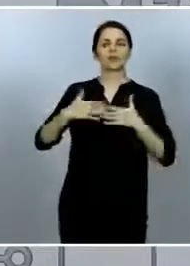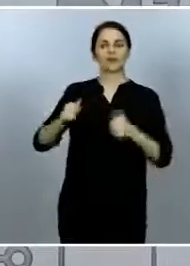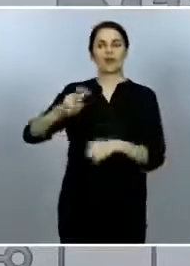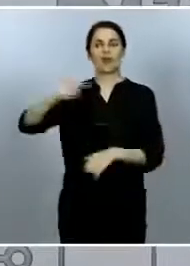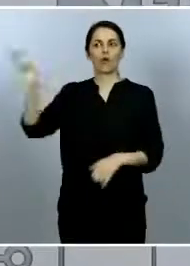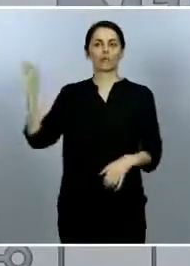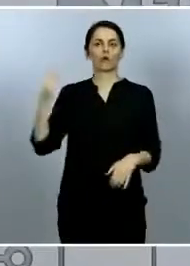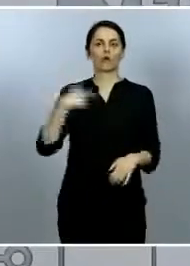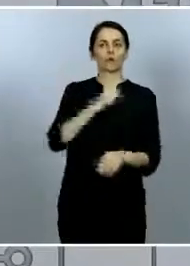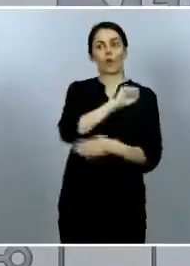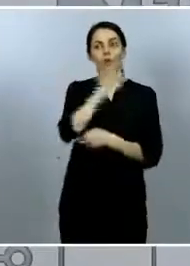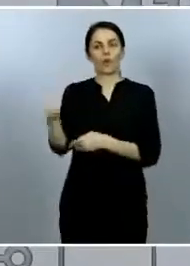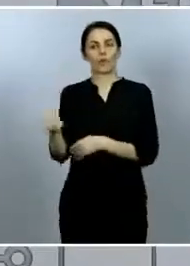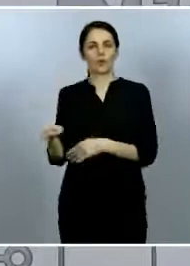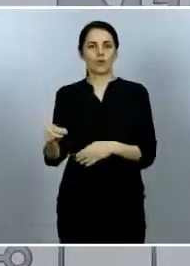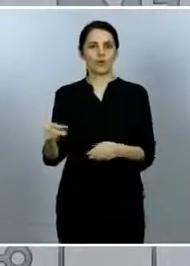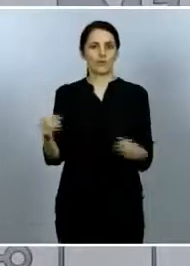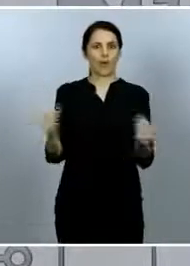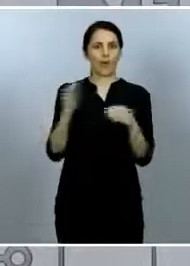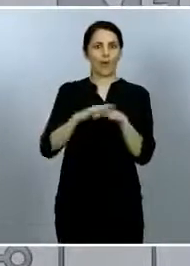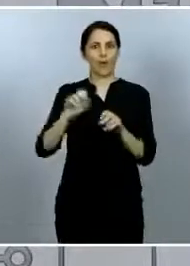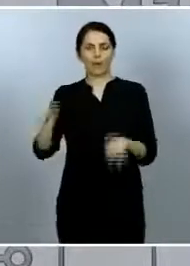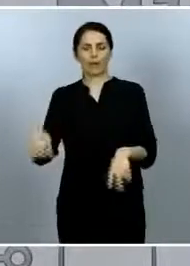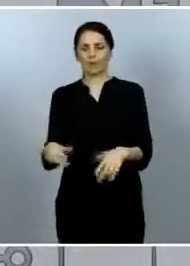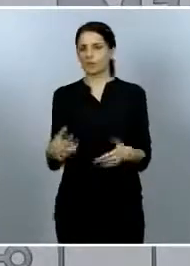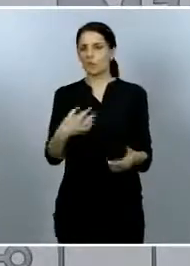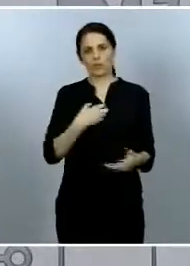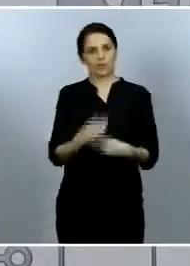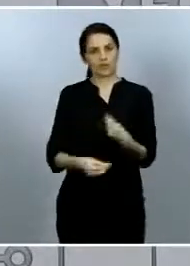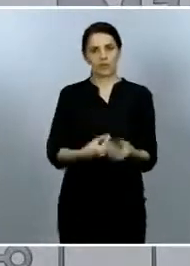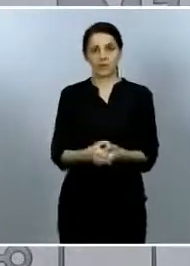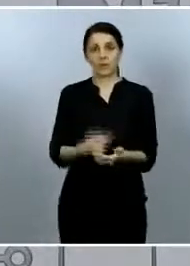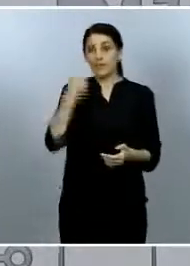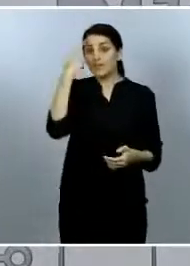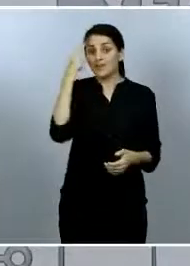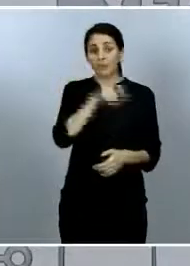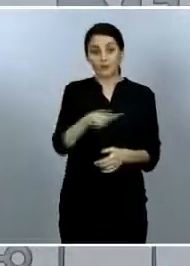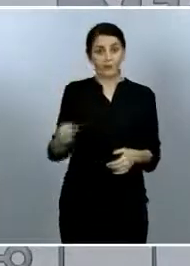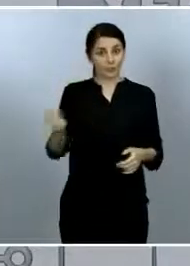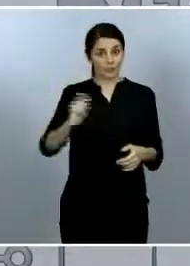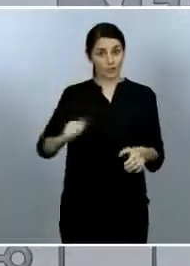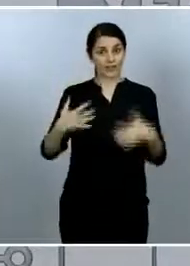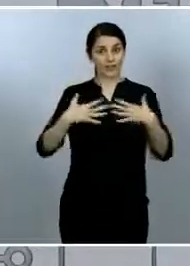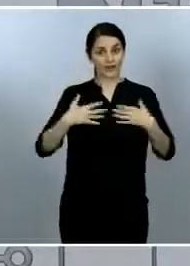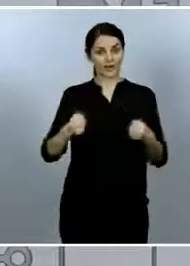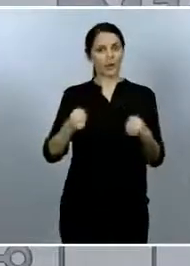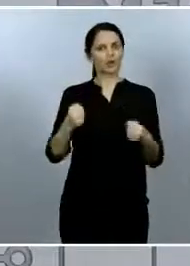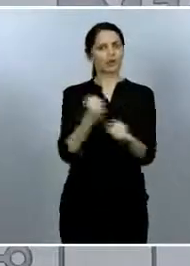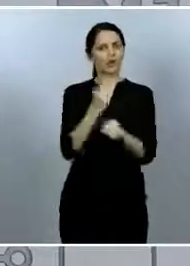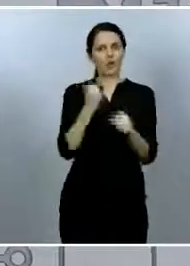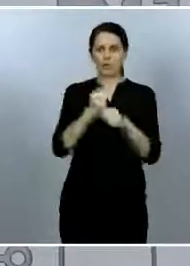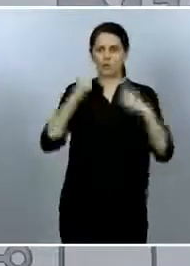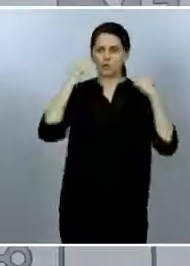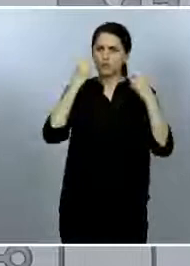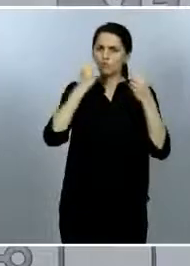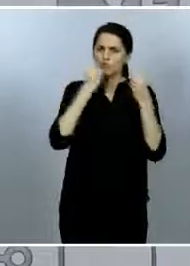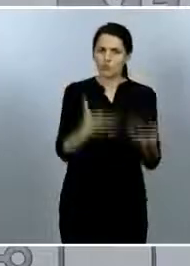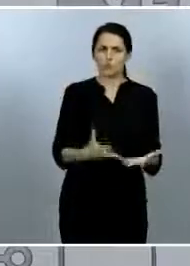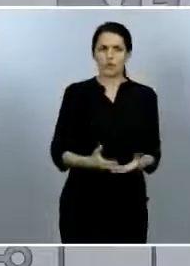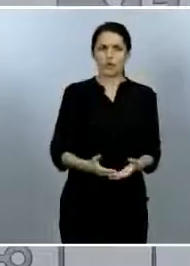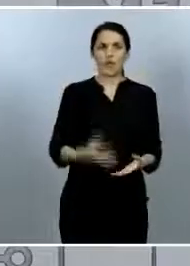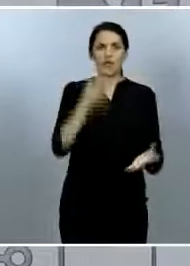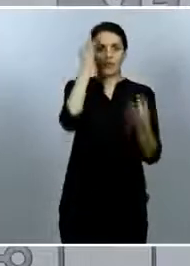importante sabemos que nuestros trabajadores de salud pública hacen un esfuerzo enorme y sabemos que nuestros datos son probablemente tan válidos como otros tenemos